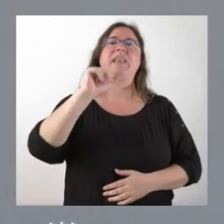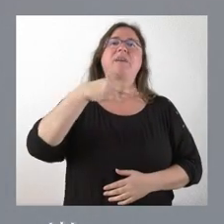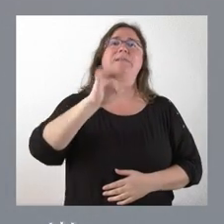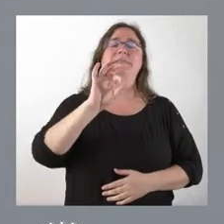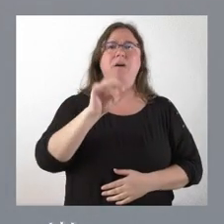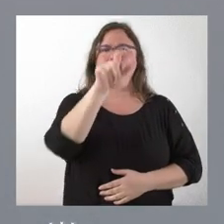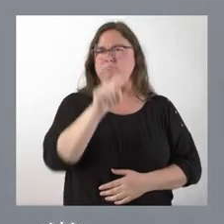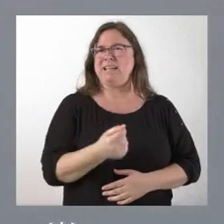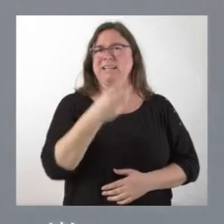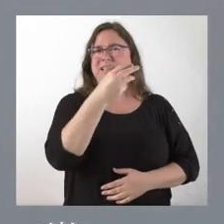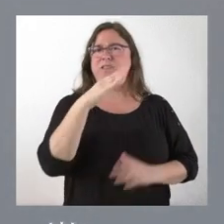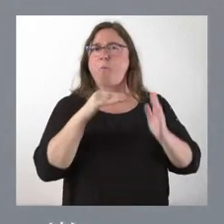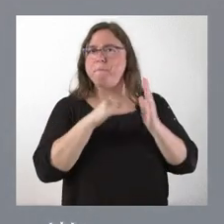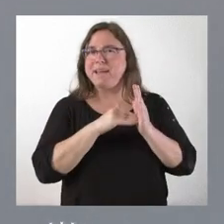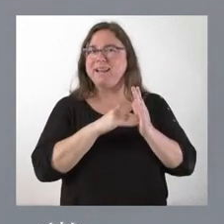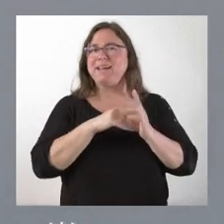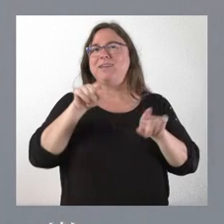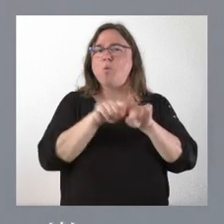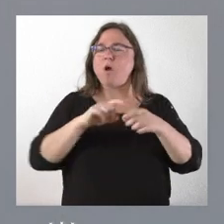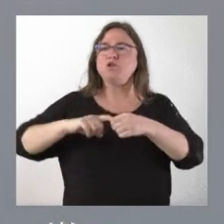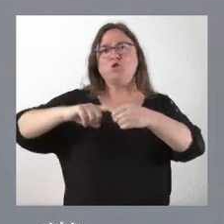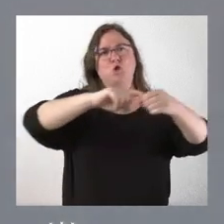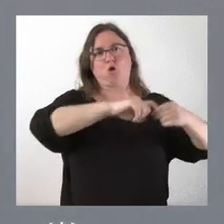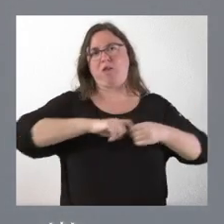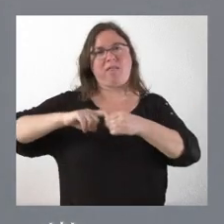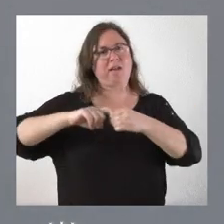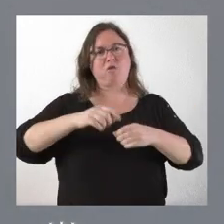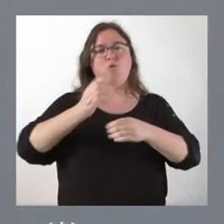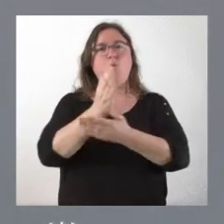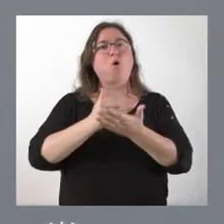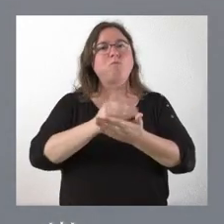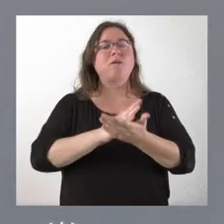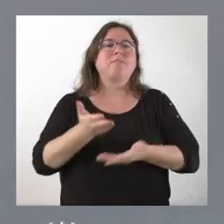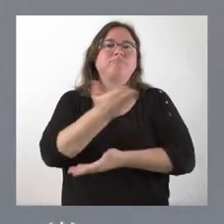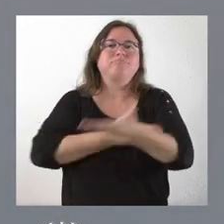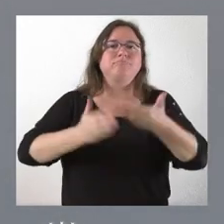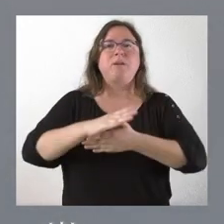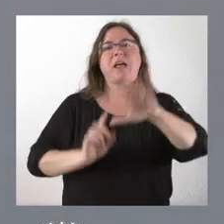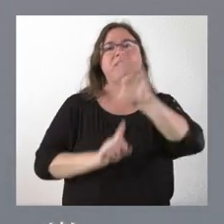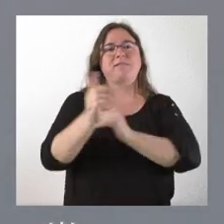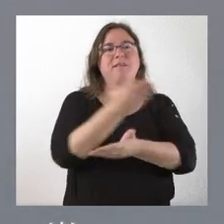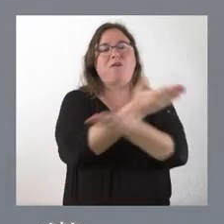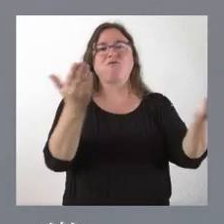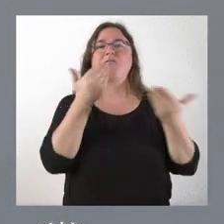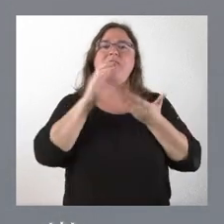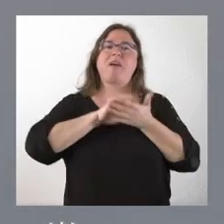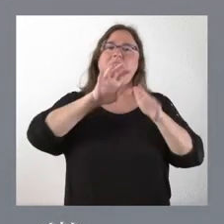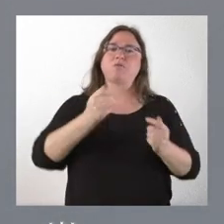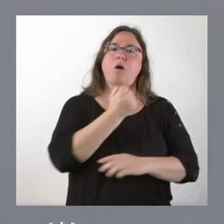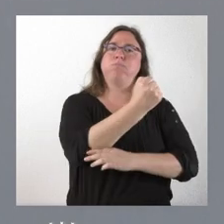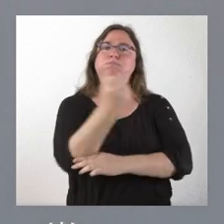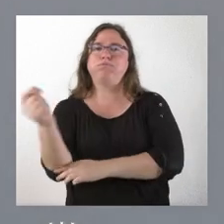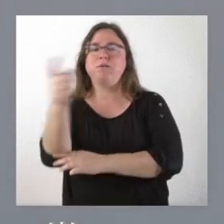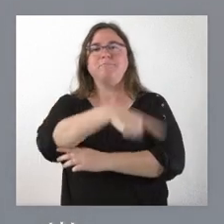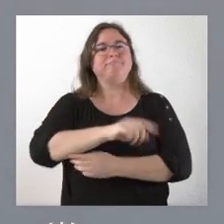claramente la solidaridad de nuestra comunidad autónoma, la cooperación al desarrollo y este efecto que tiene Castilla y León como comunidad